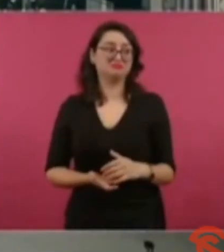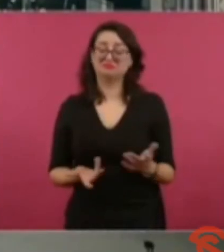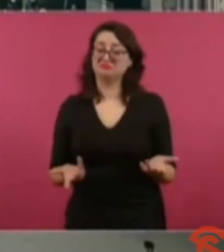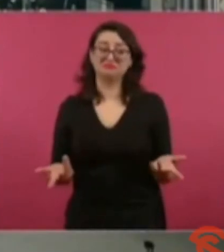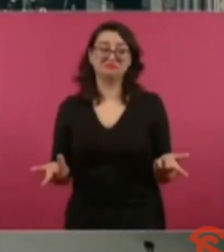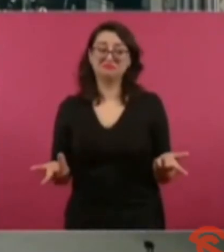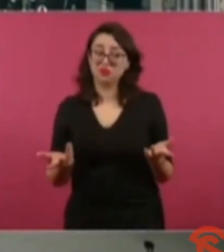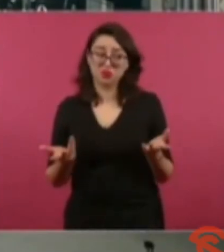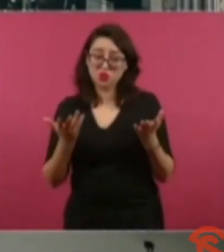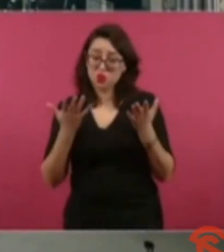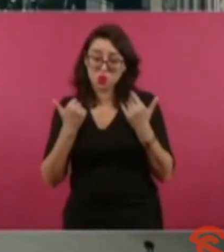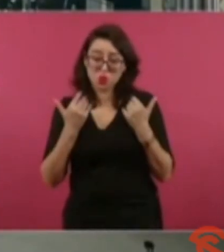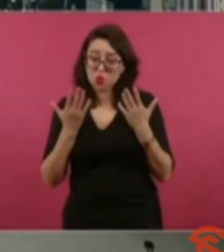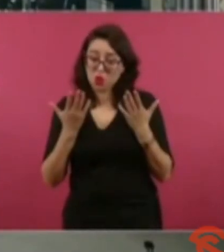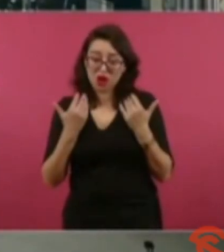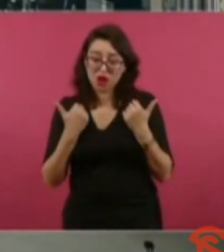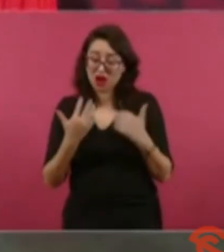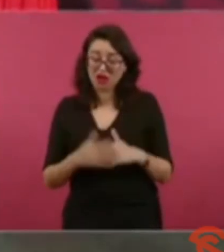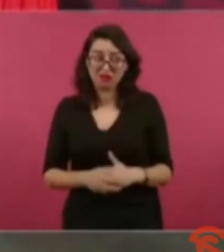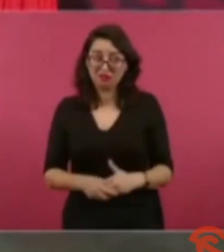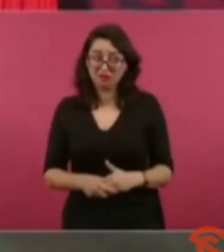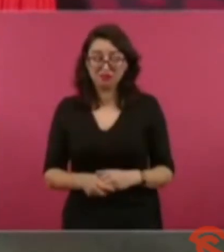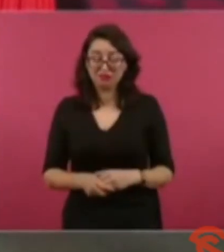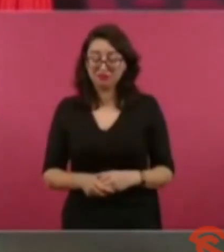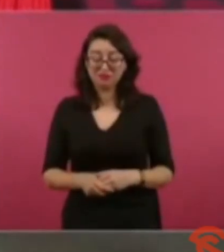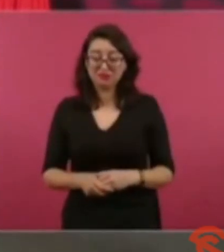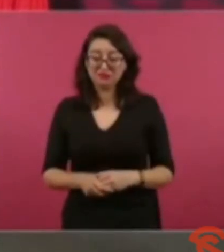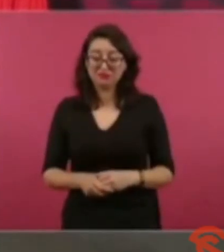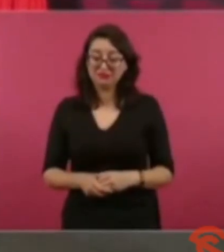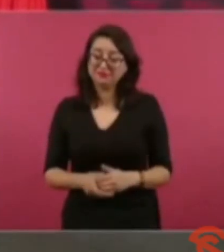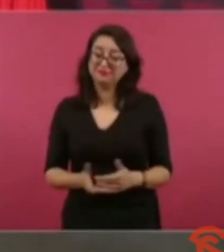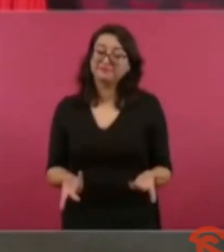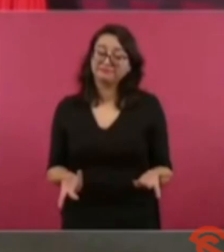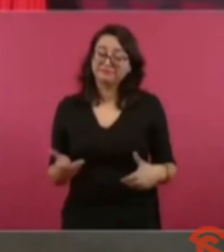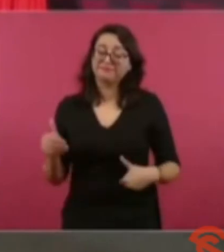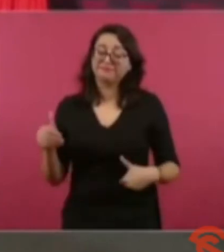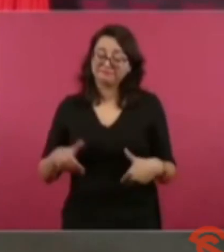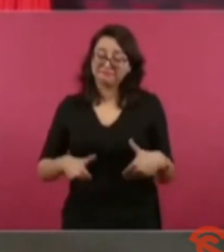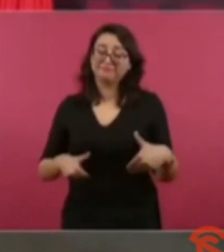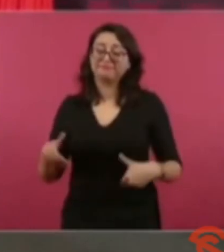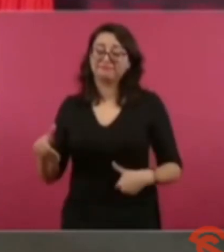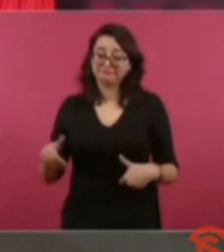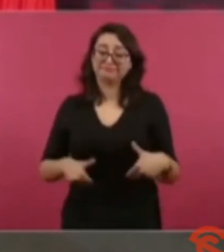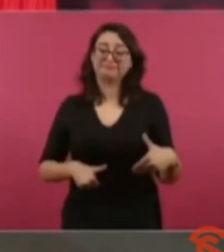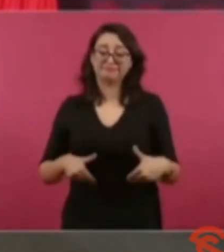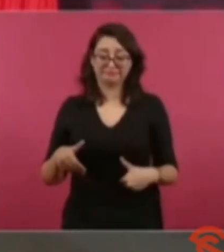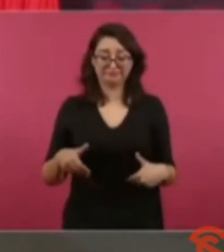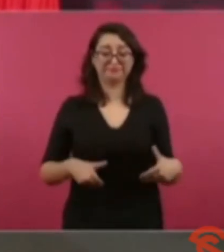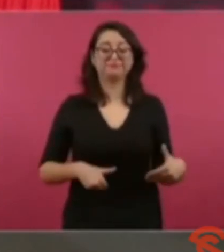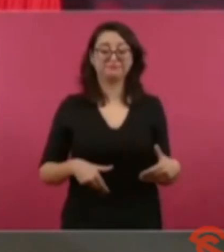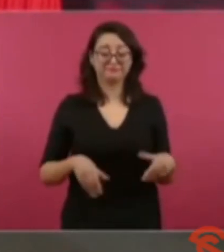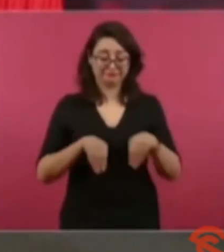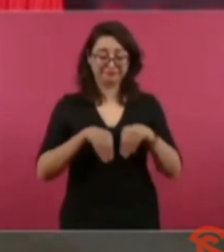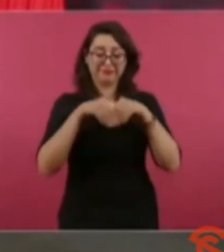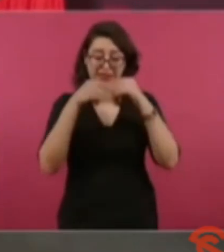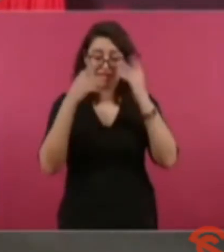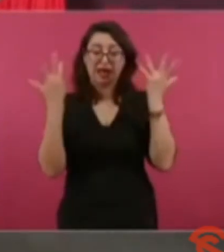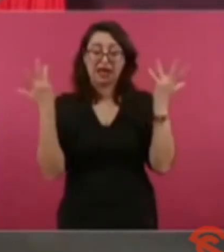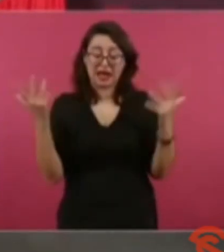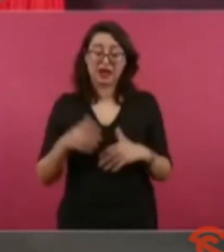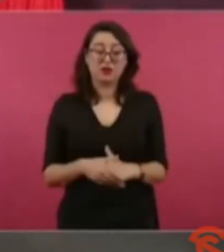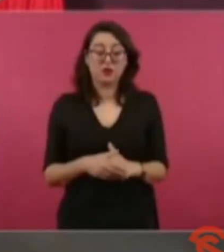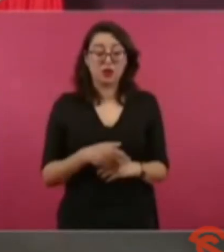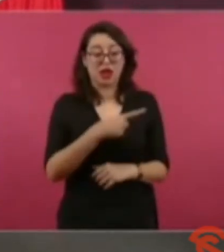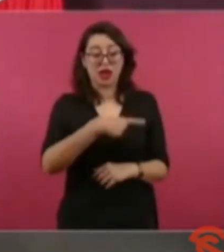Claro, entiendo su molestia, porque quisieran mantener sus privilegios.